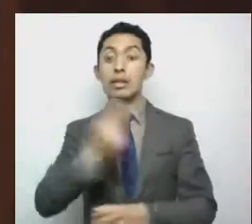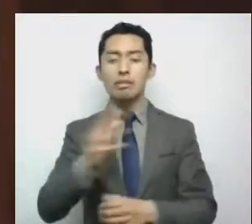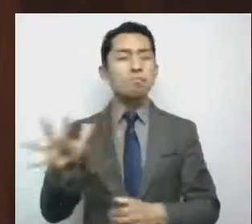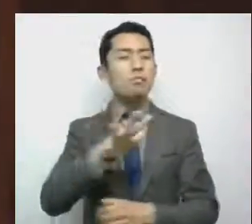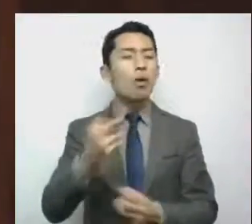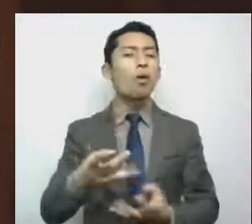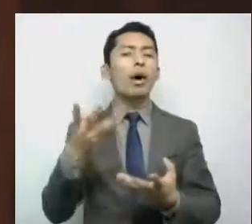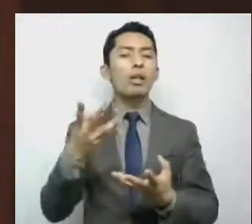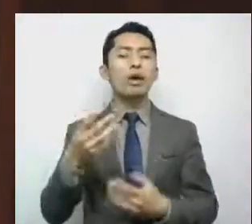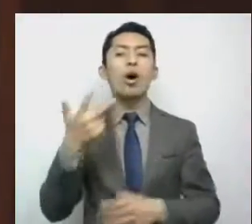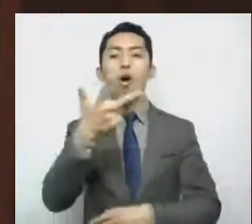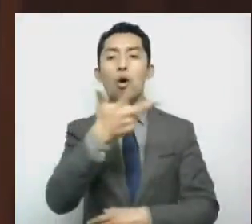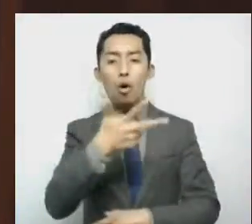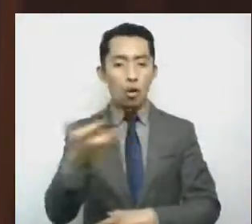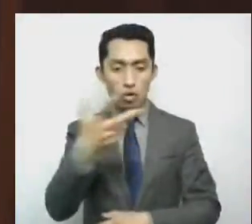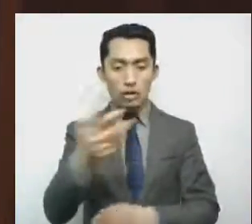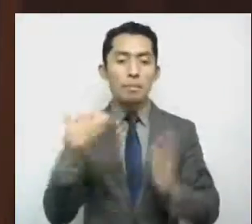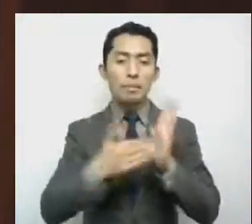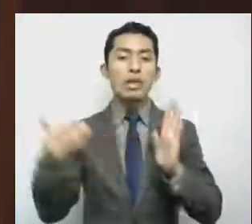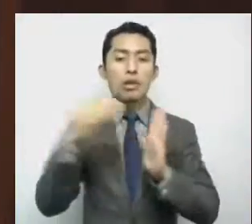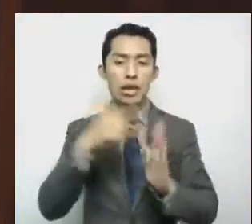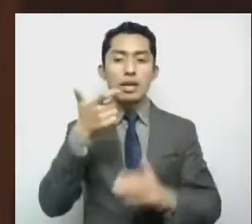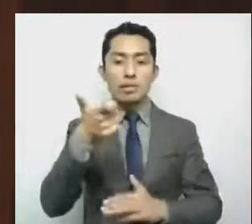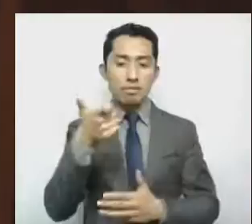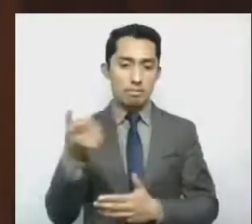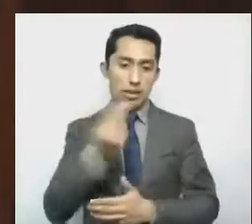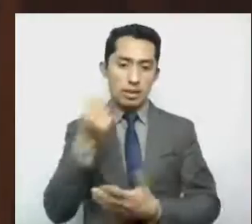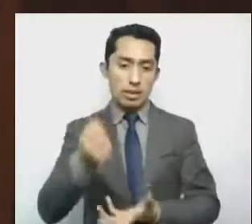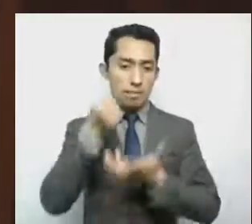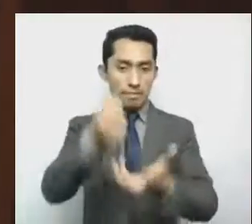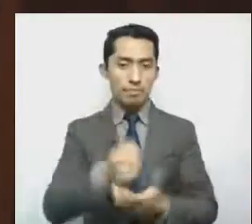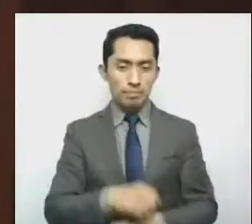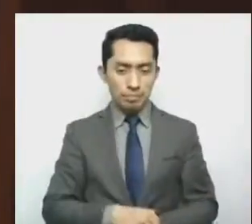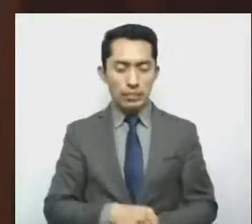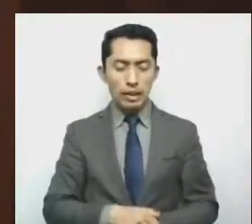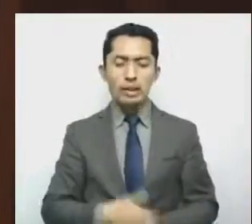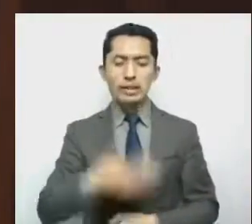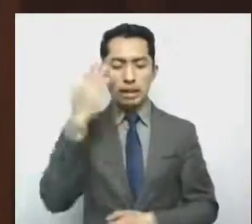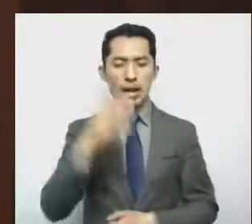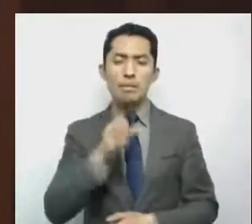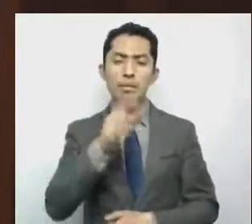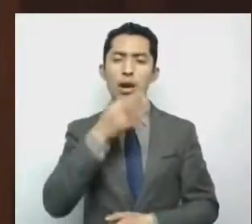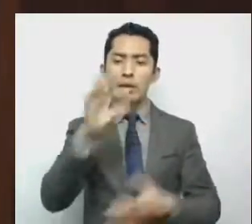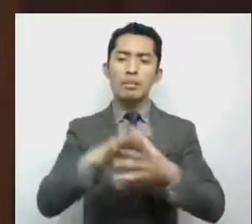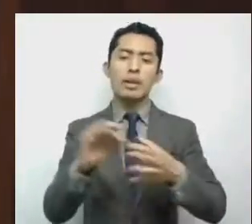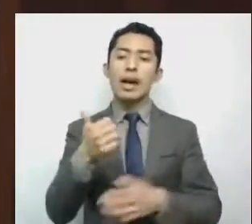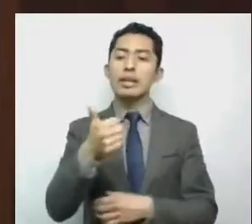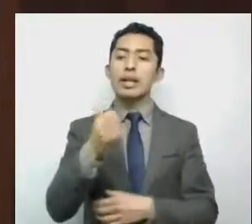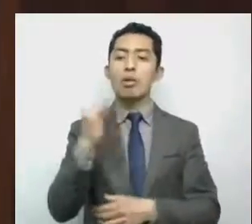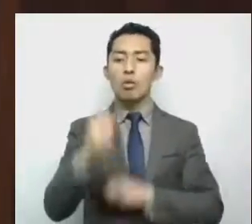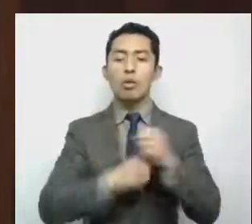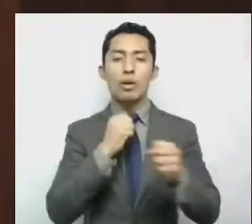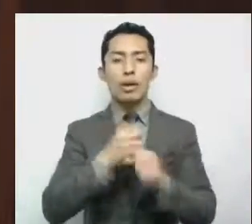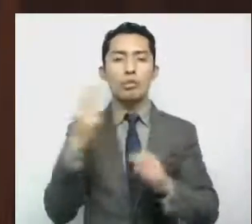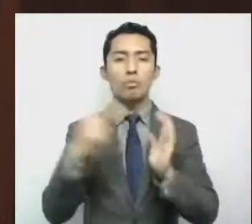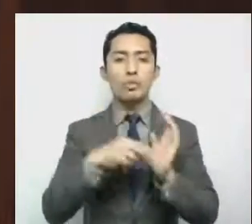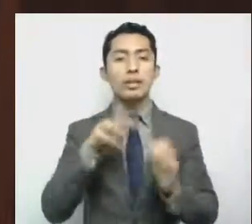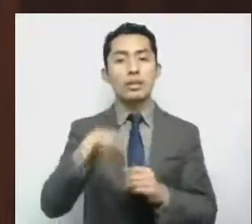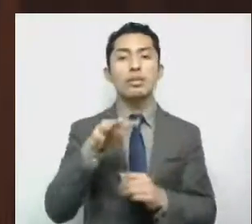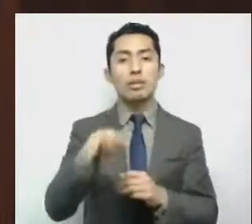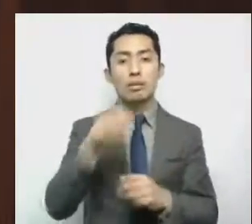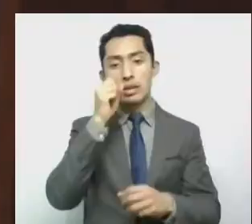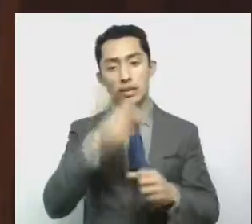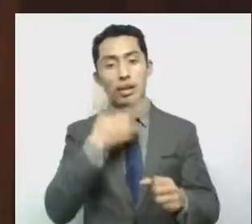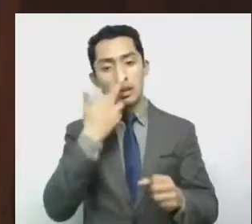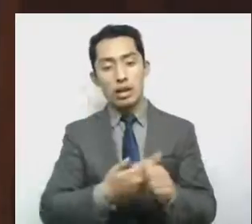de 800 millones de pesos. Al respecto, cabe hacer mención que el 6 de junio de 2019, el secretario